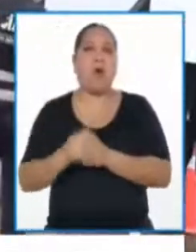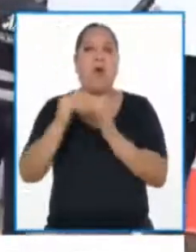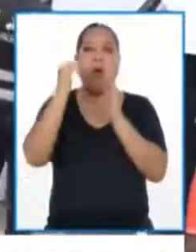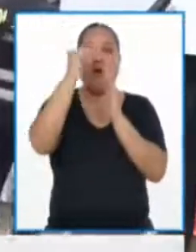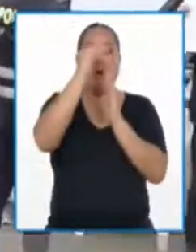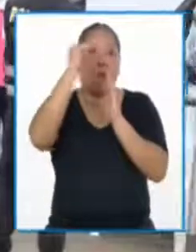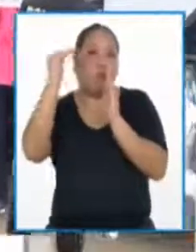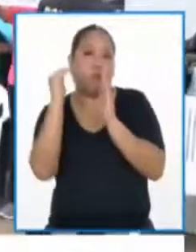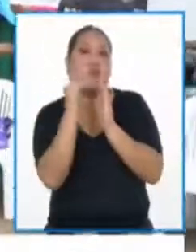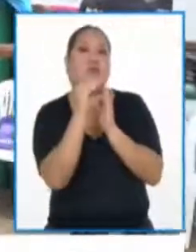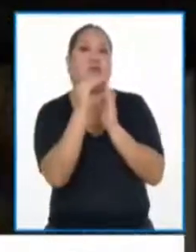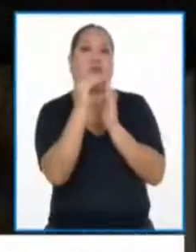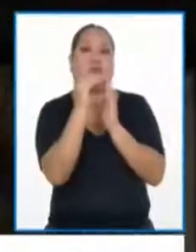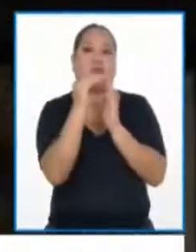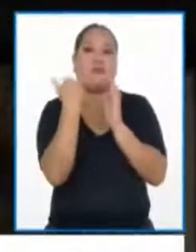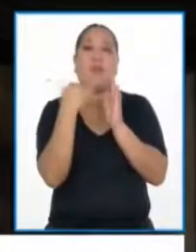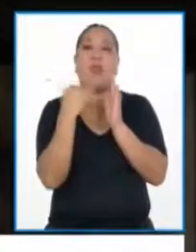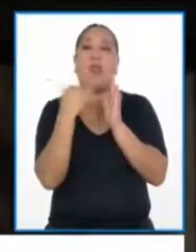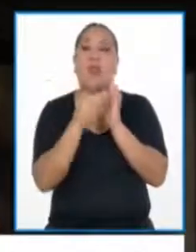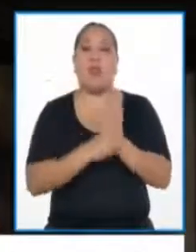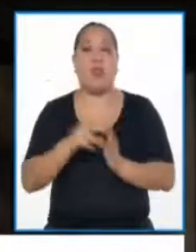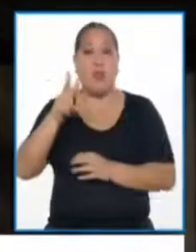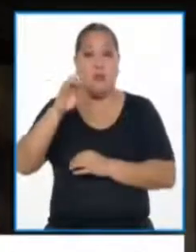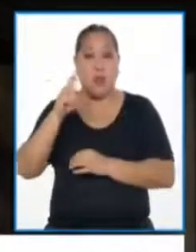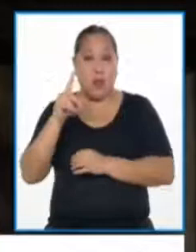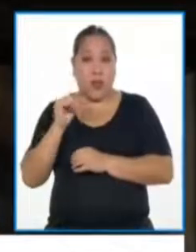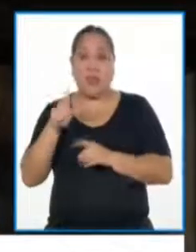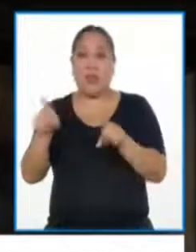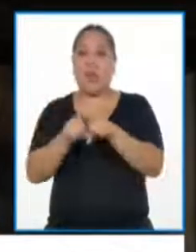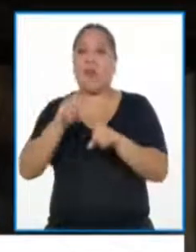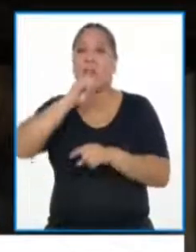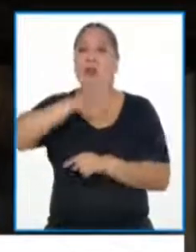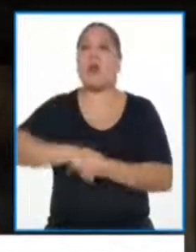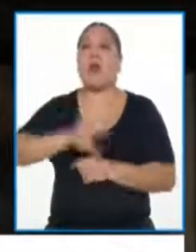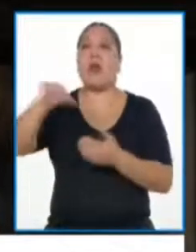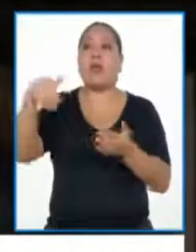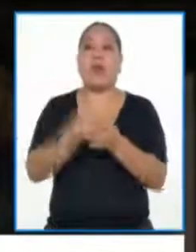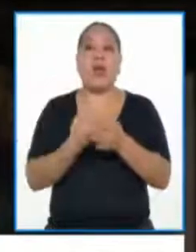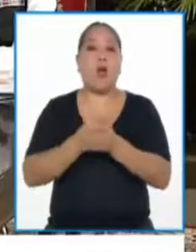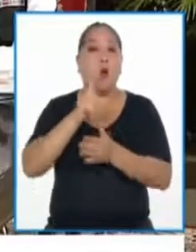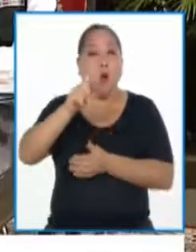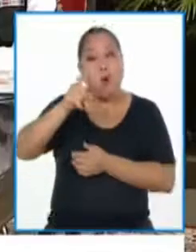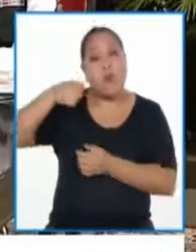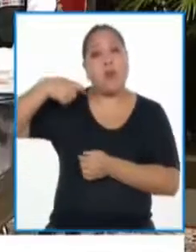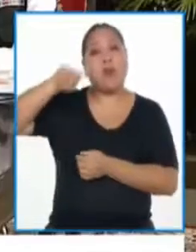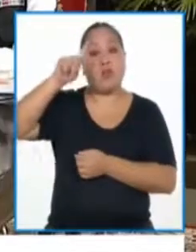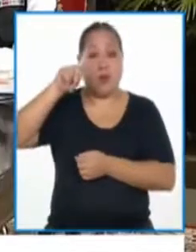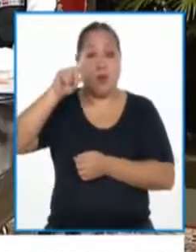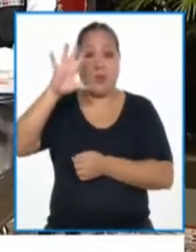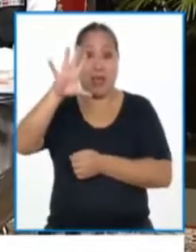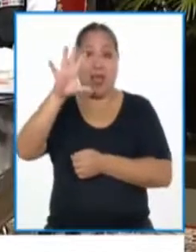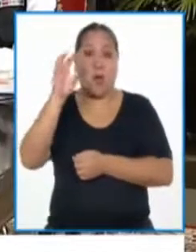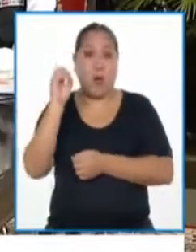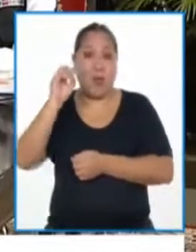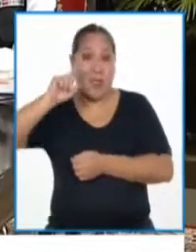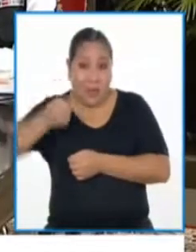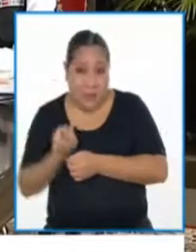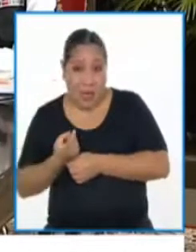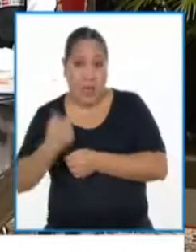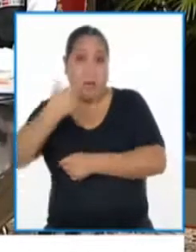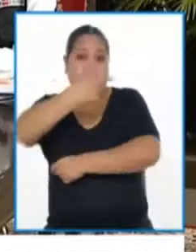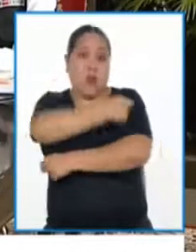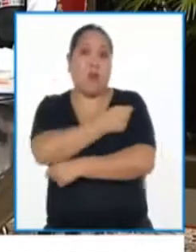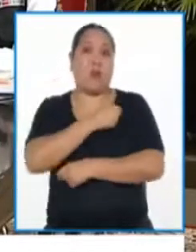riesgo moderado. Violeta Bermúdez también anunció la llegada de un millón 50 mil vacunas de Pfizer en marzo y abril.